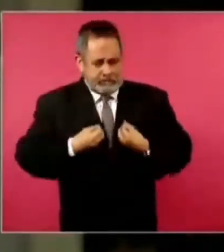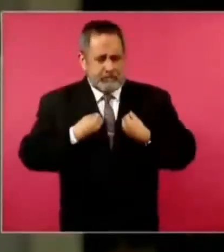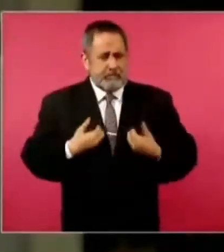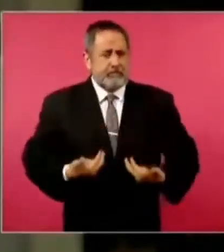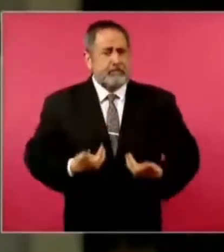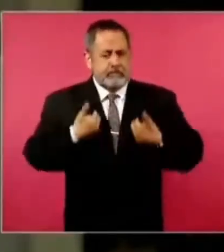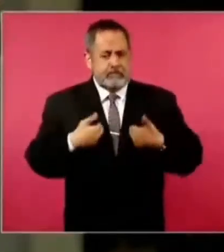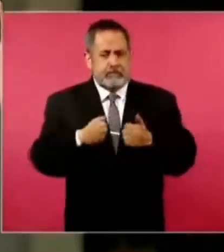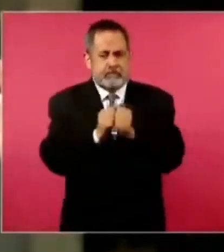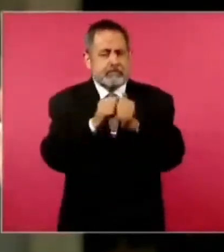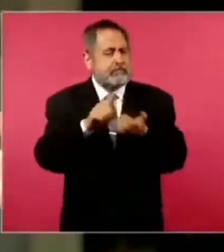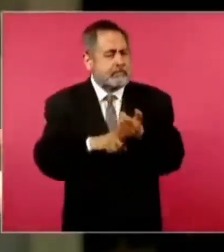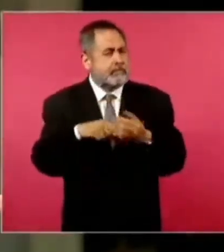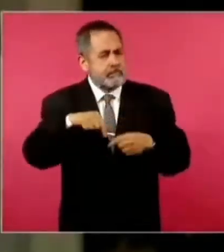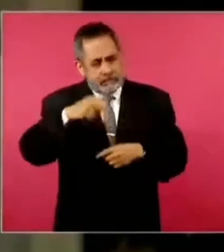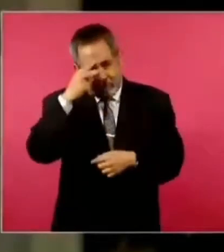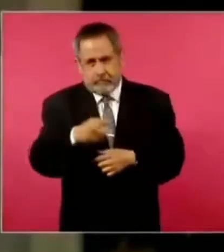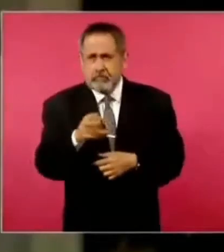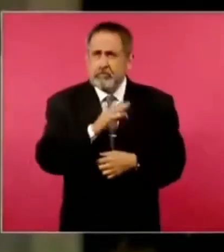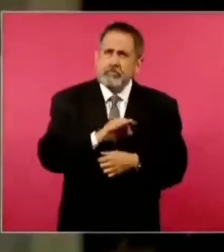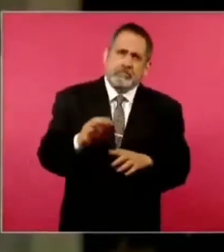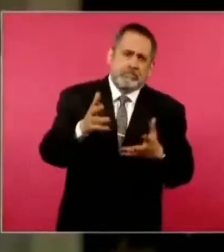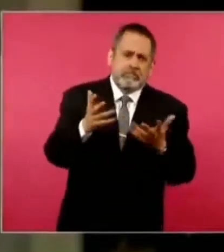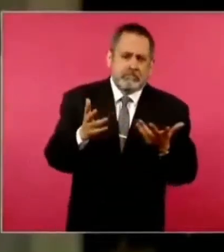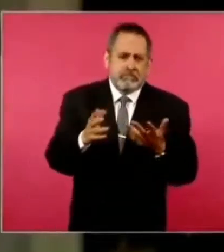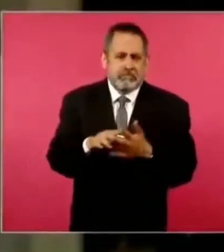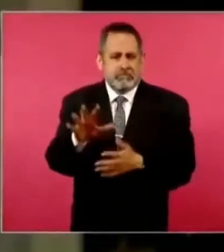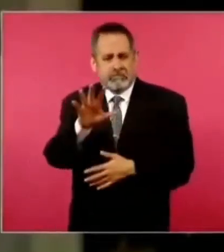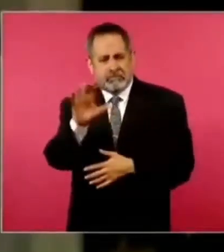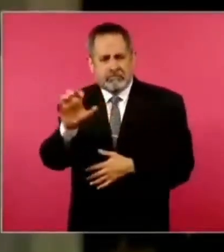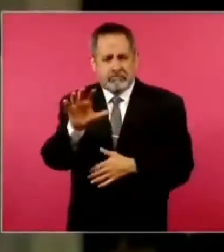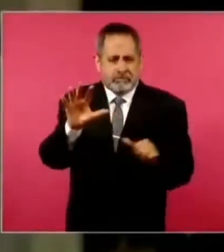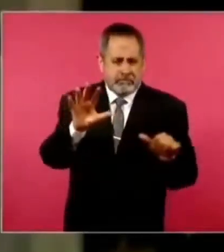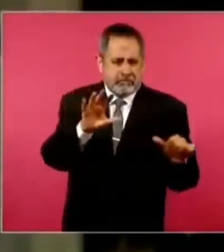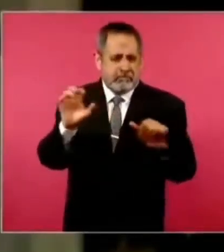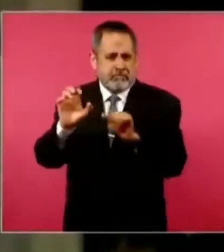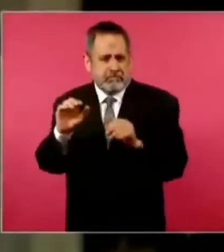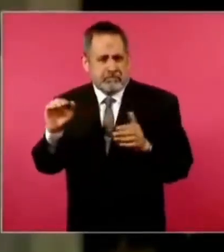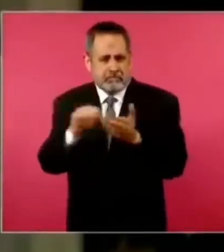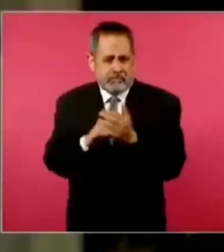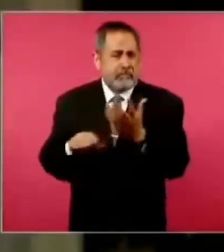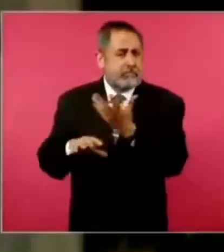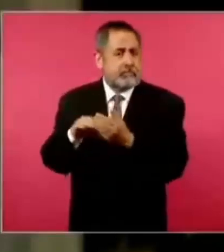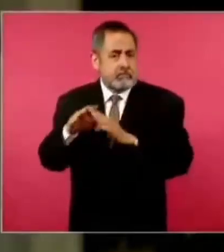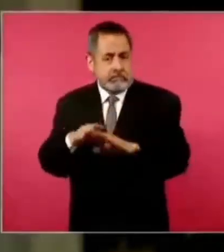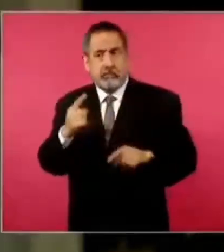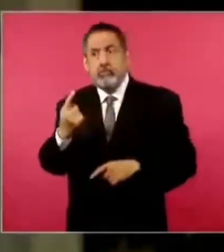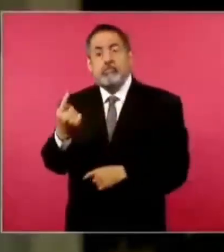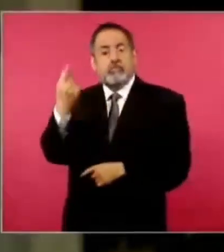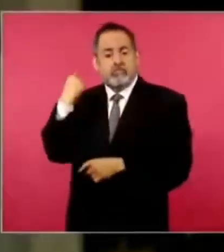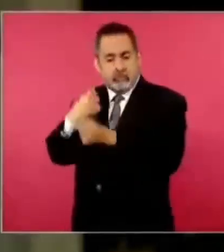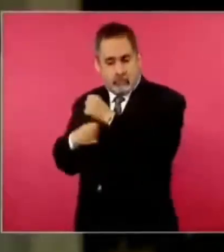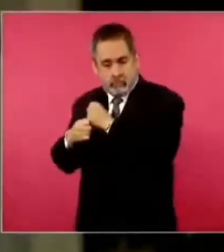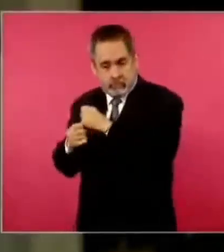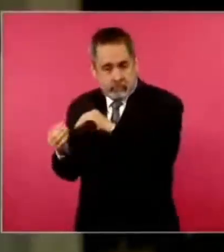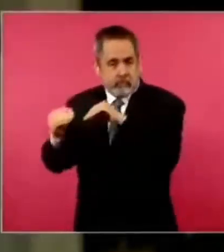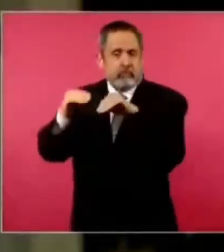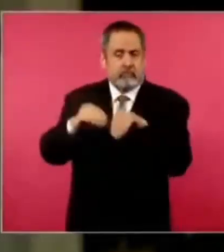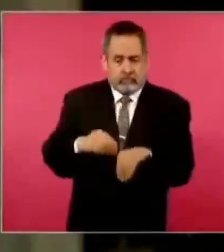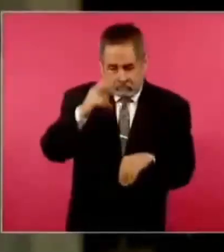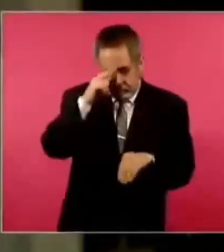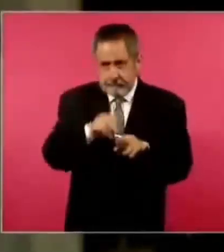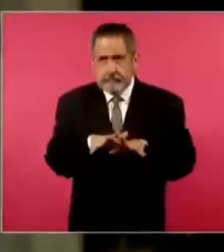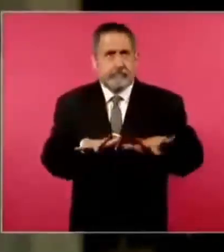hay más de 500.000, 600.000 migrantes el año pasado que o están aquí en México